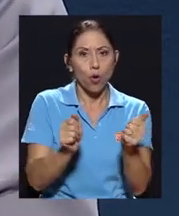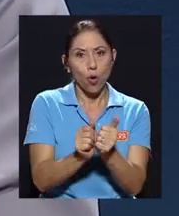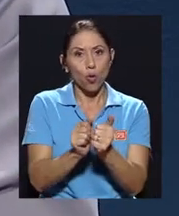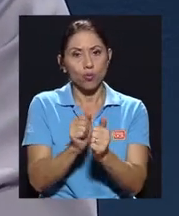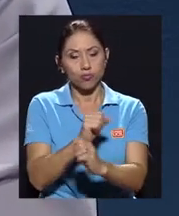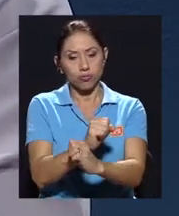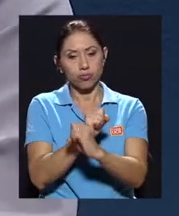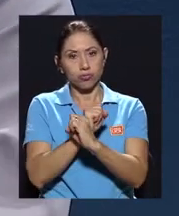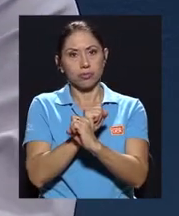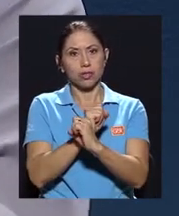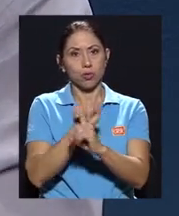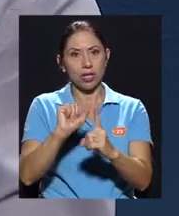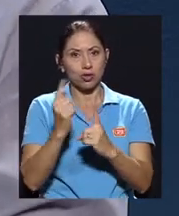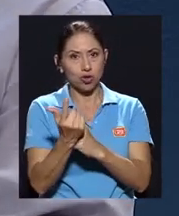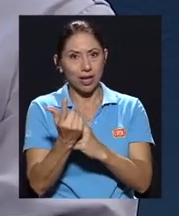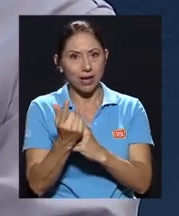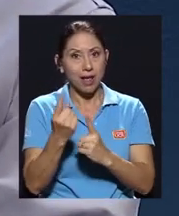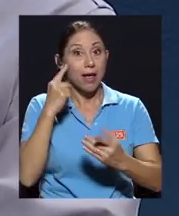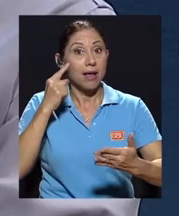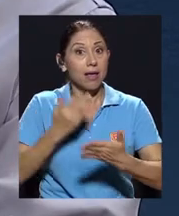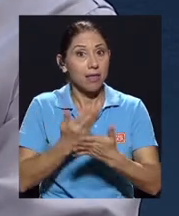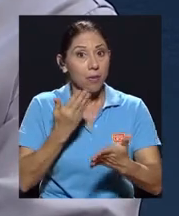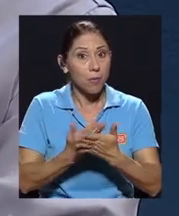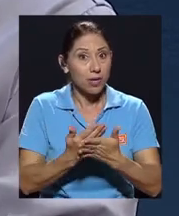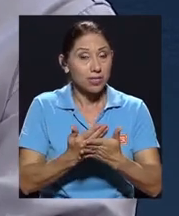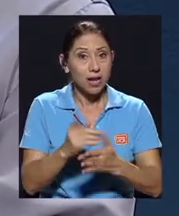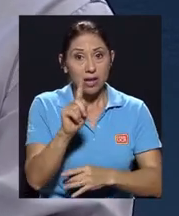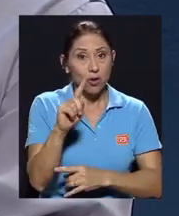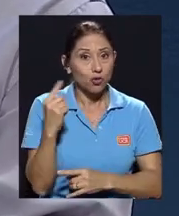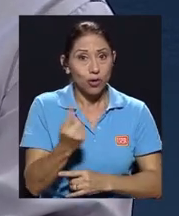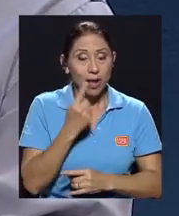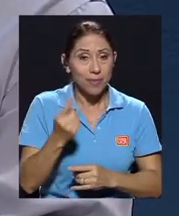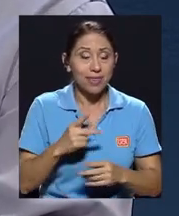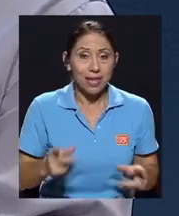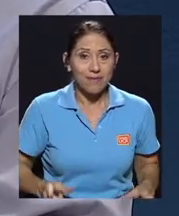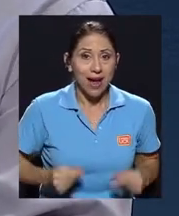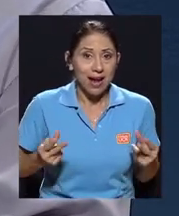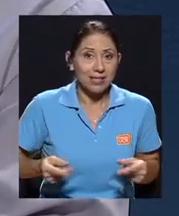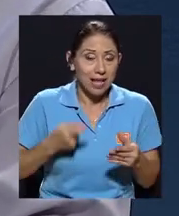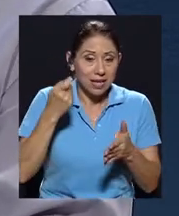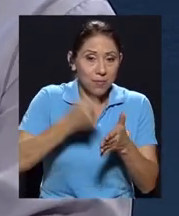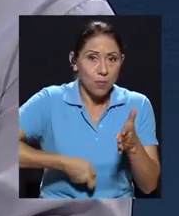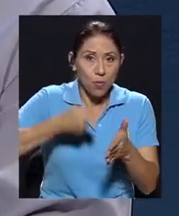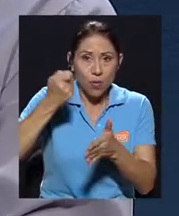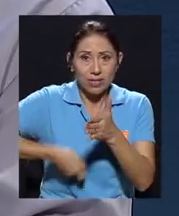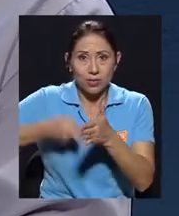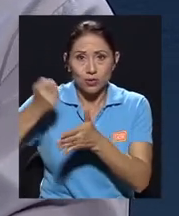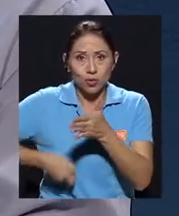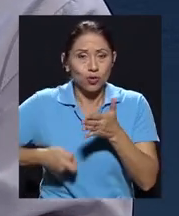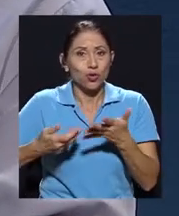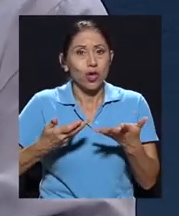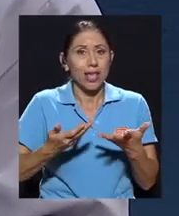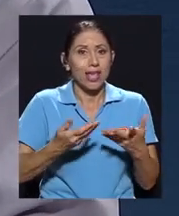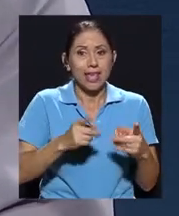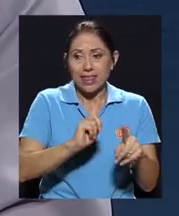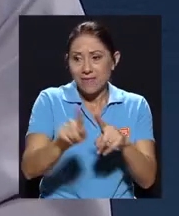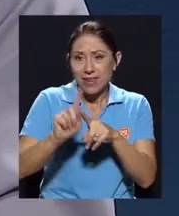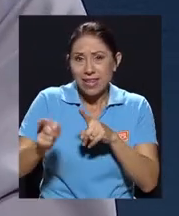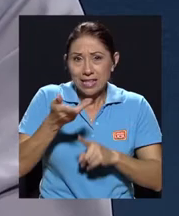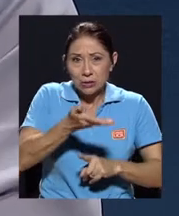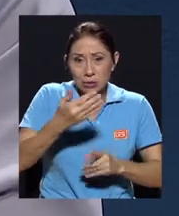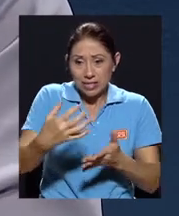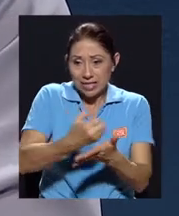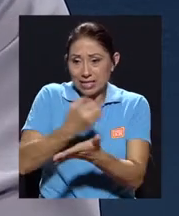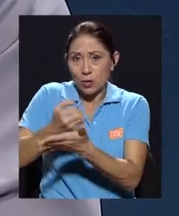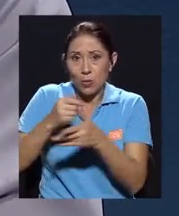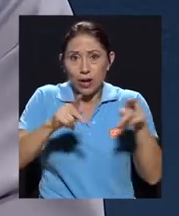para que demuestre no solamente que va a gastar los impuestos y las diferentes excepciones que se le cobran a los ciudadanos, sino